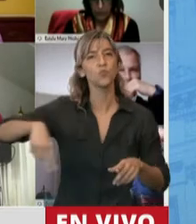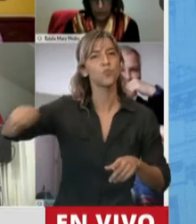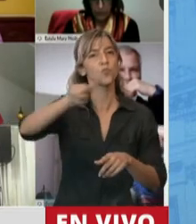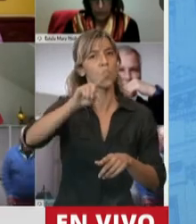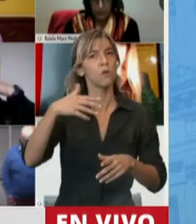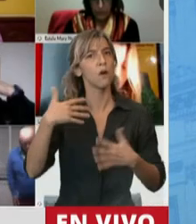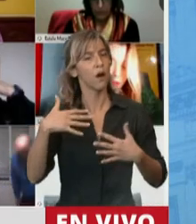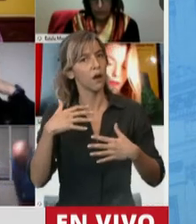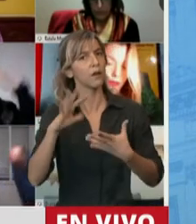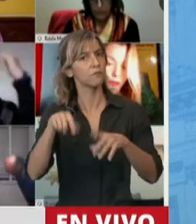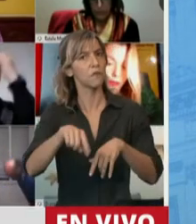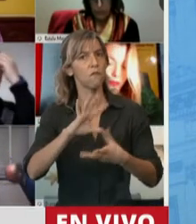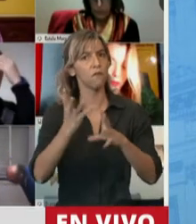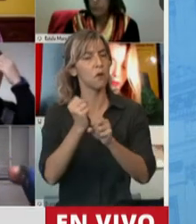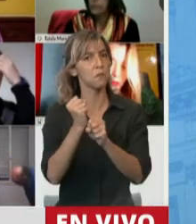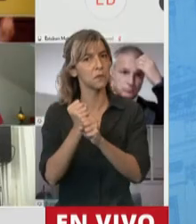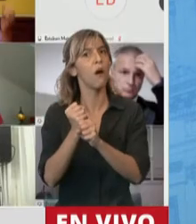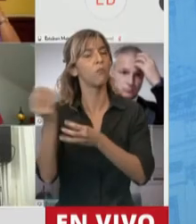modalidad de trabajo.